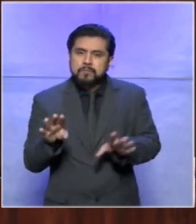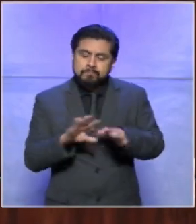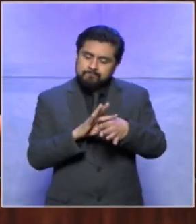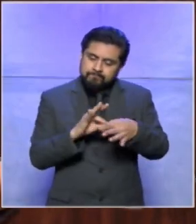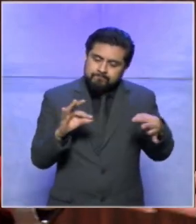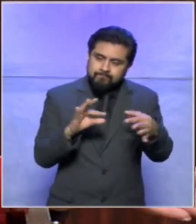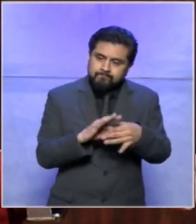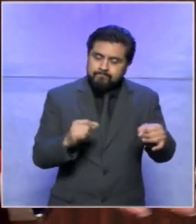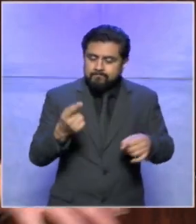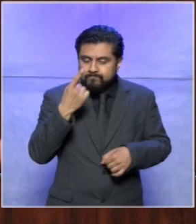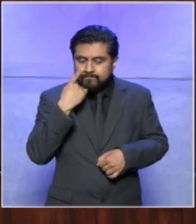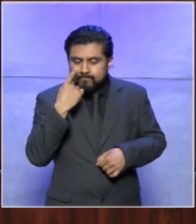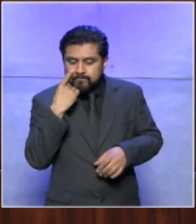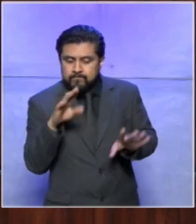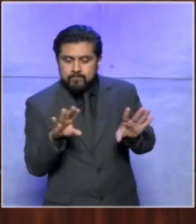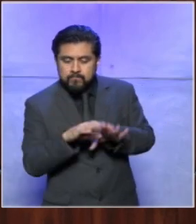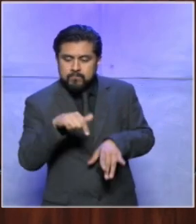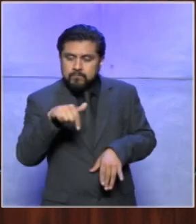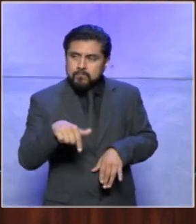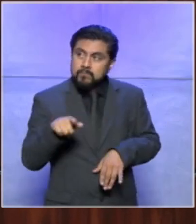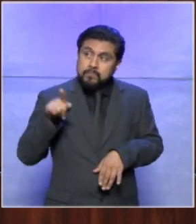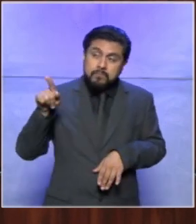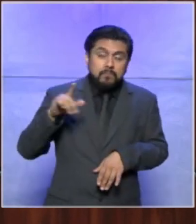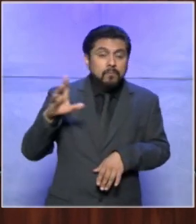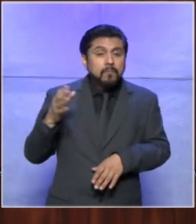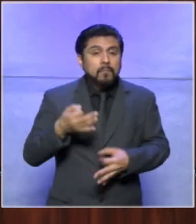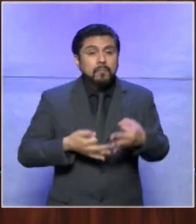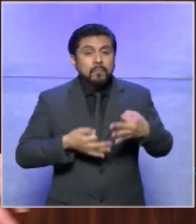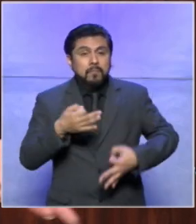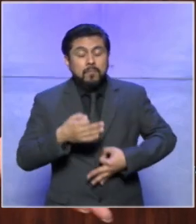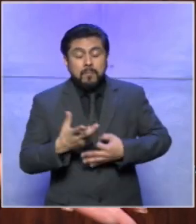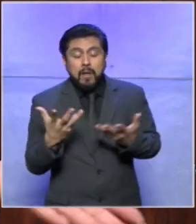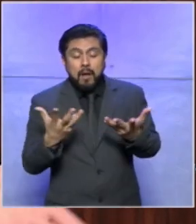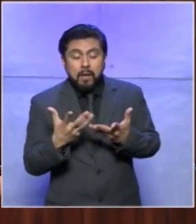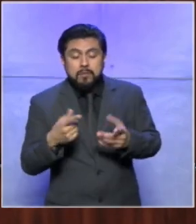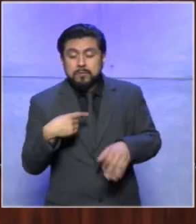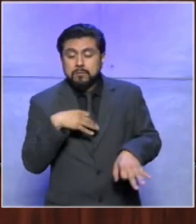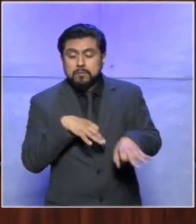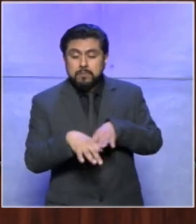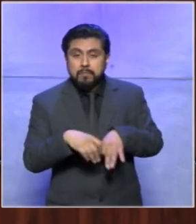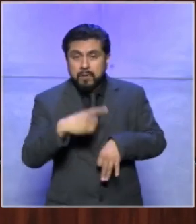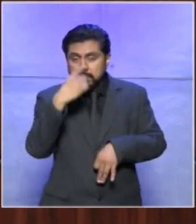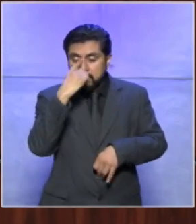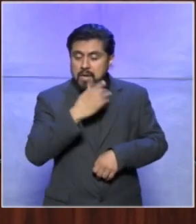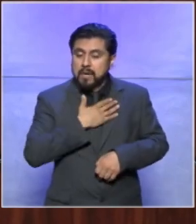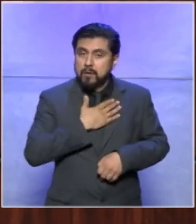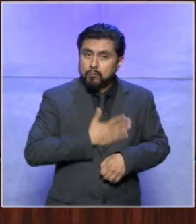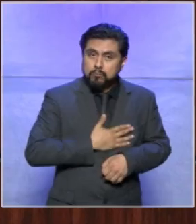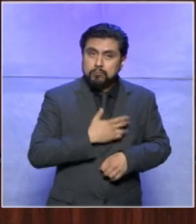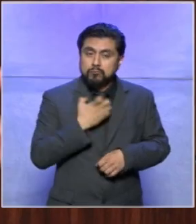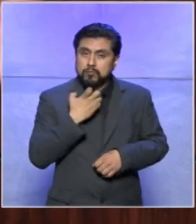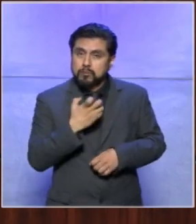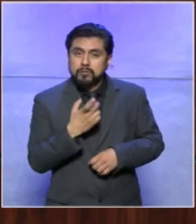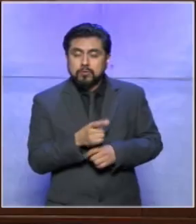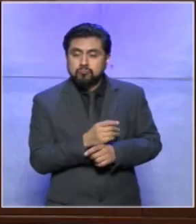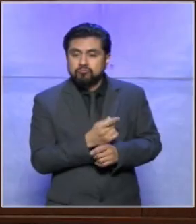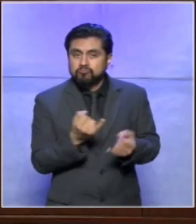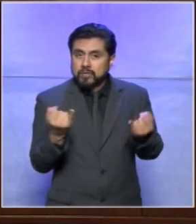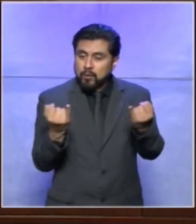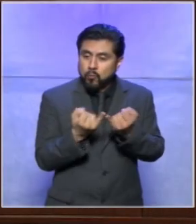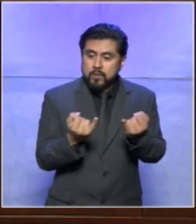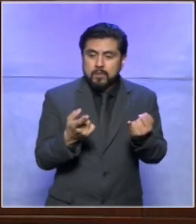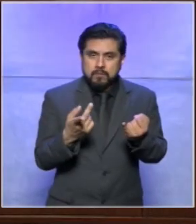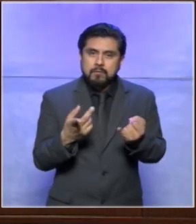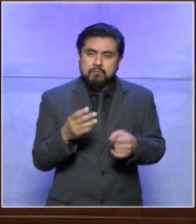gente conozca precisamente del tribunal electoral y de la justicia electoral y del trabajo que hace por nuestro país vamos a